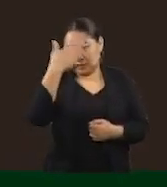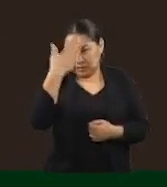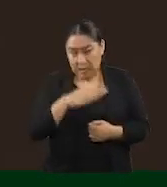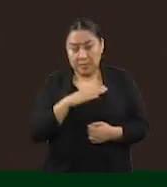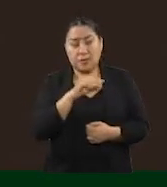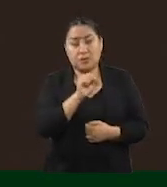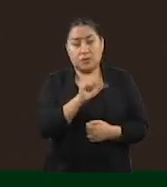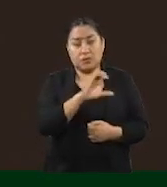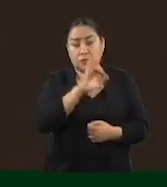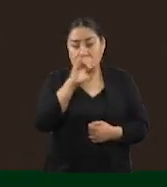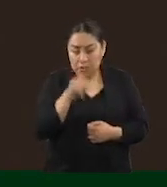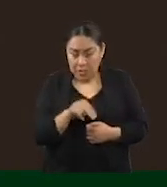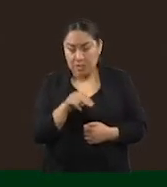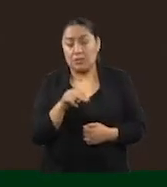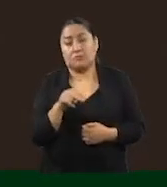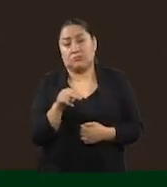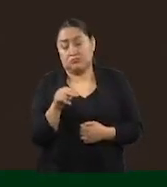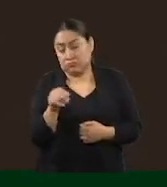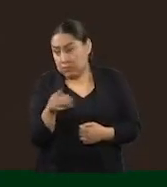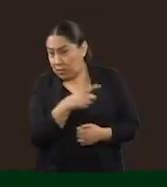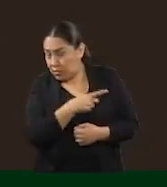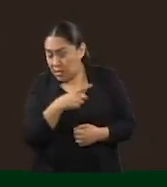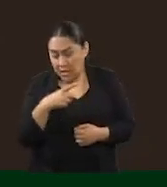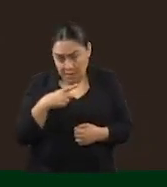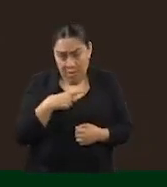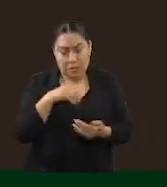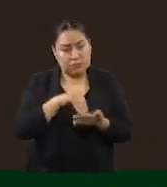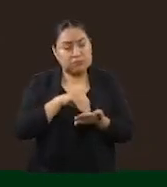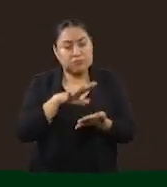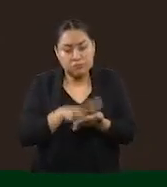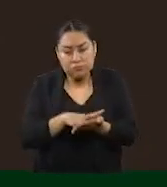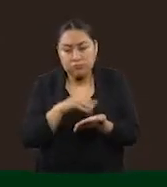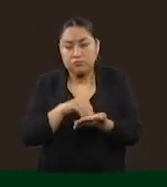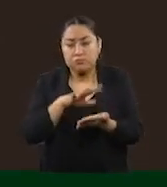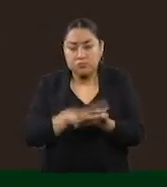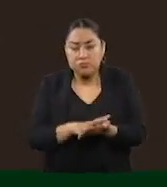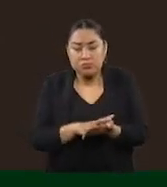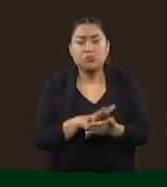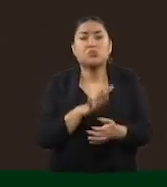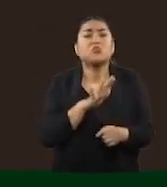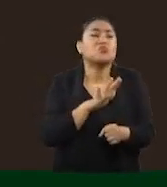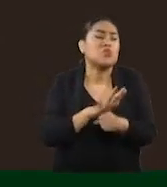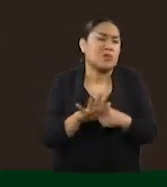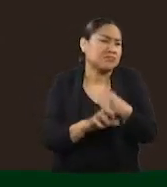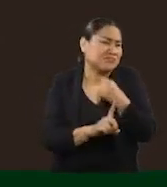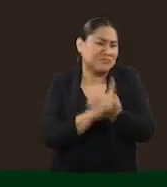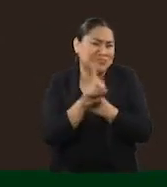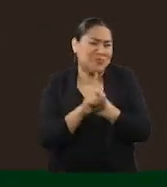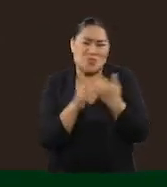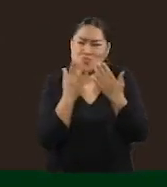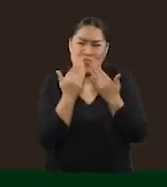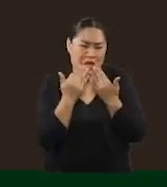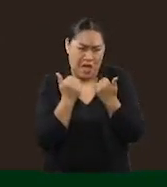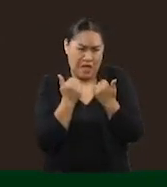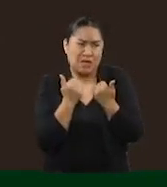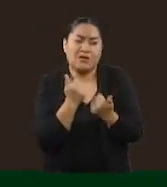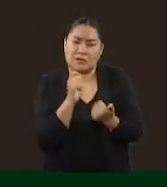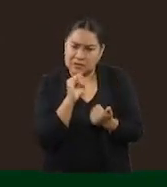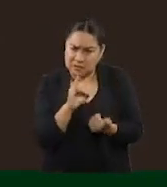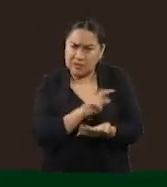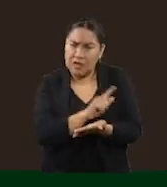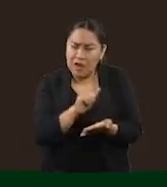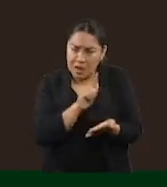Corte debe tomar nota que no hay un problema de constitucionalidad aquí, sino de legalidad